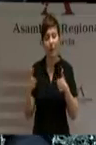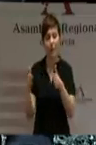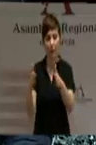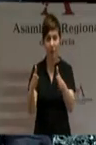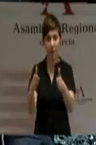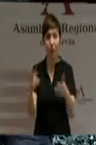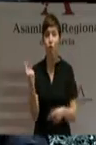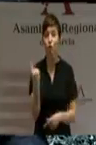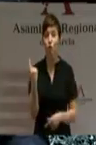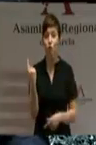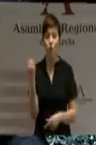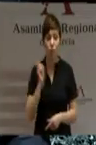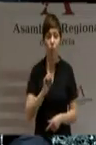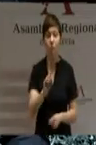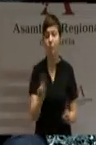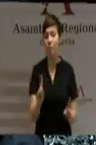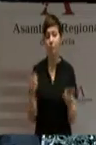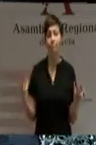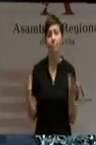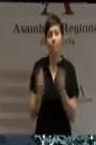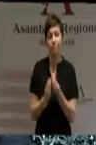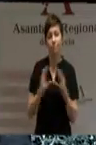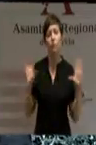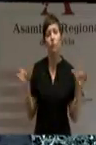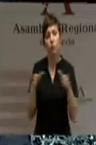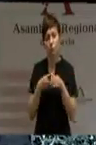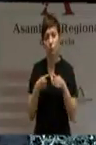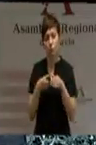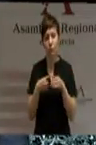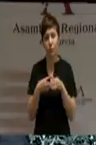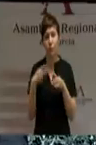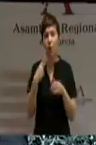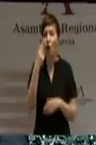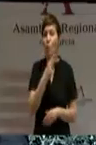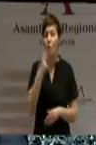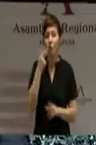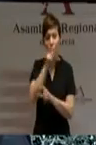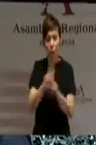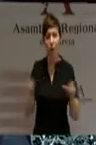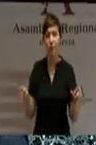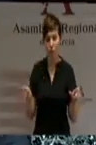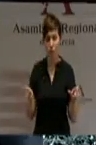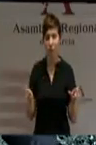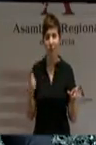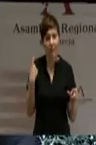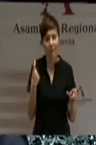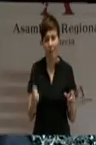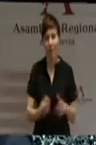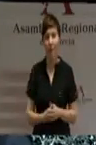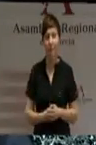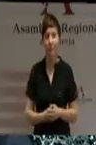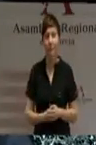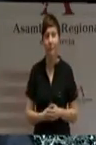y para la que necesita la implicación y el compromiso de los ciudadanos. Y, por qué no,